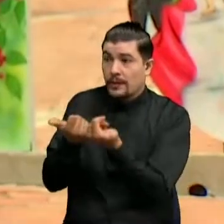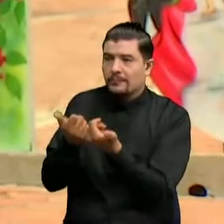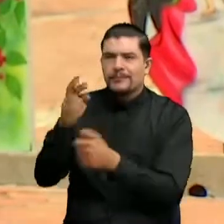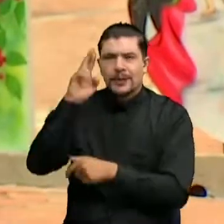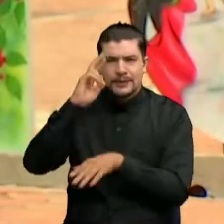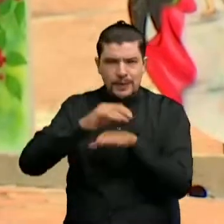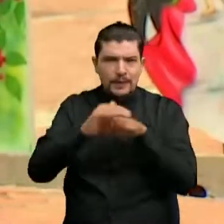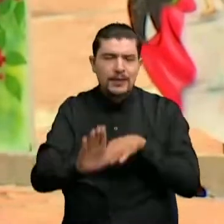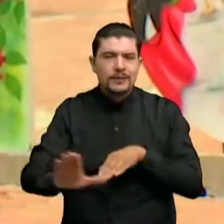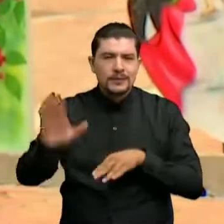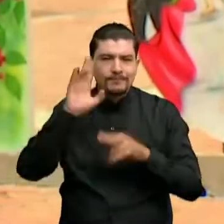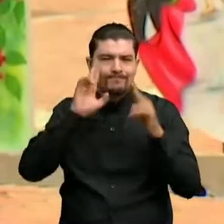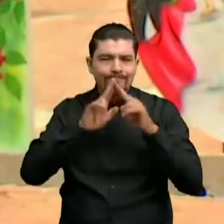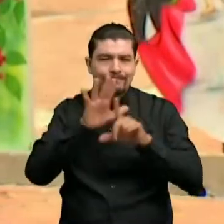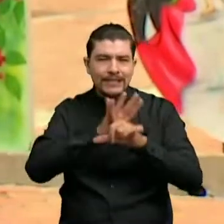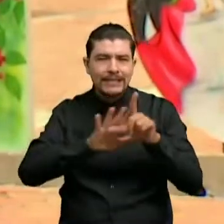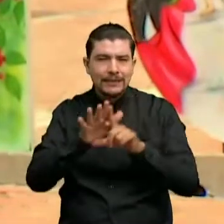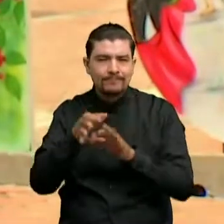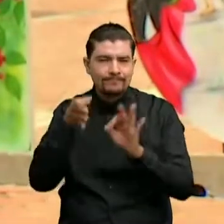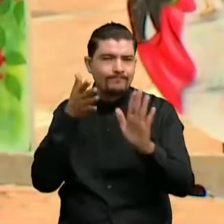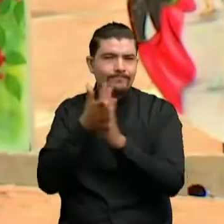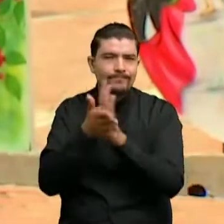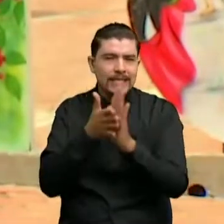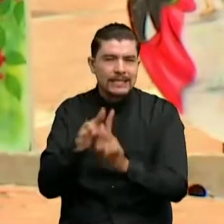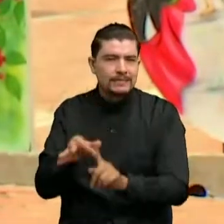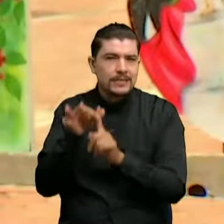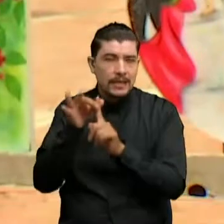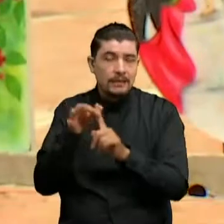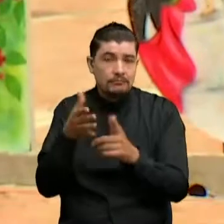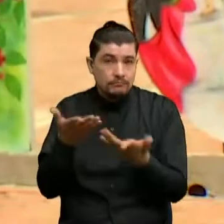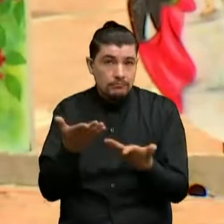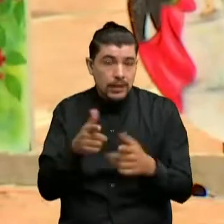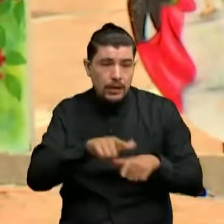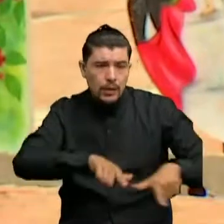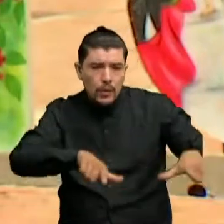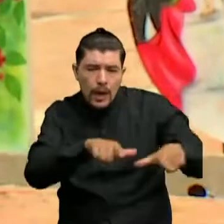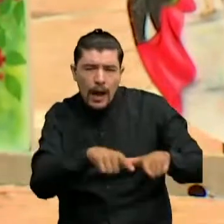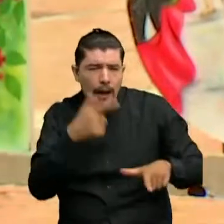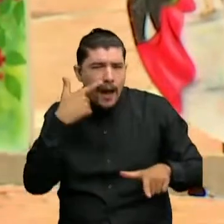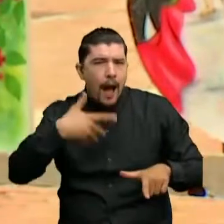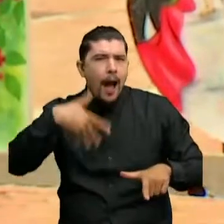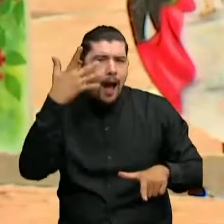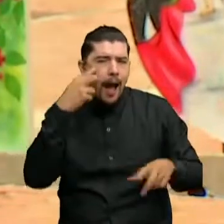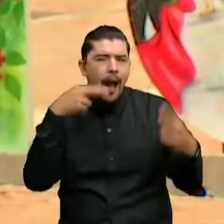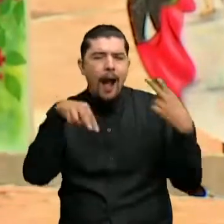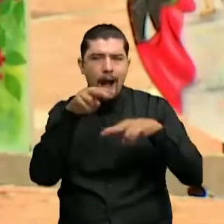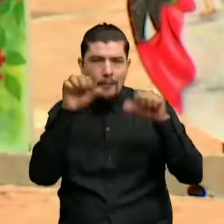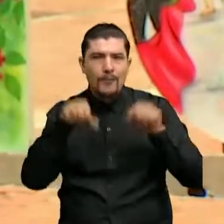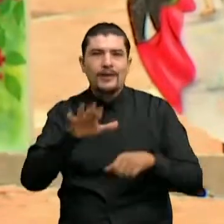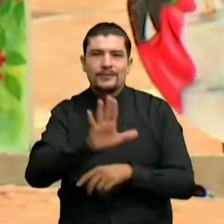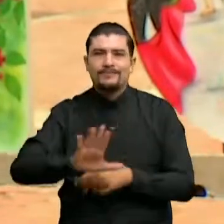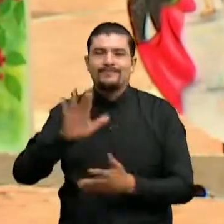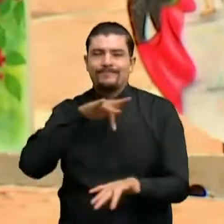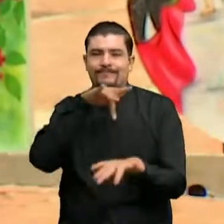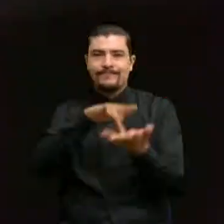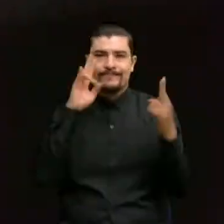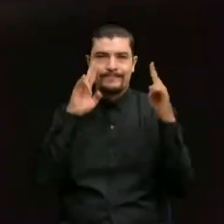Así que los invito para que conozcamos a través de este informe especial Pues cuáles son esos sitios emblemáticos del casco urbano de Gramalote